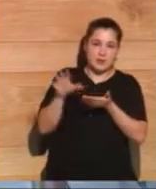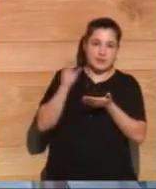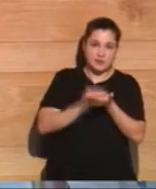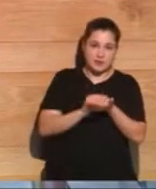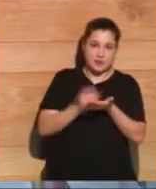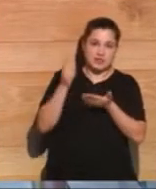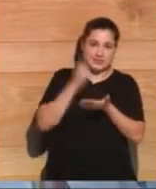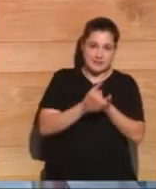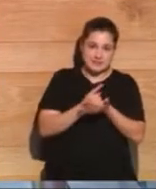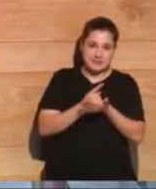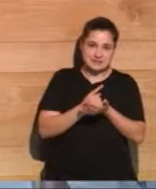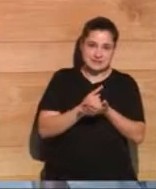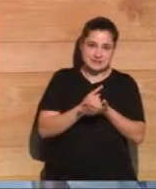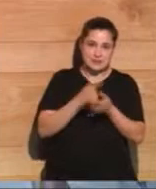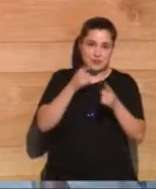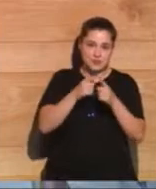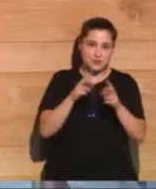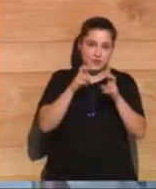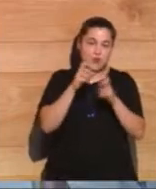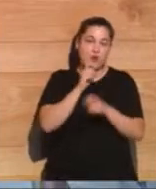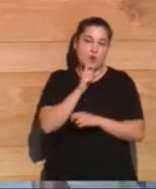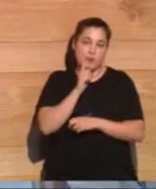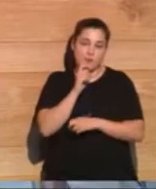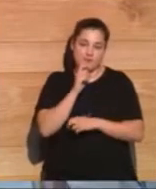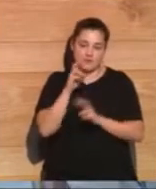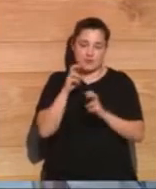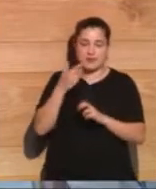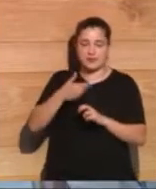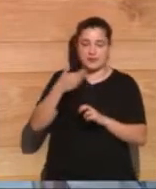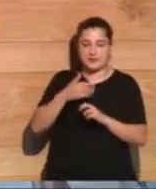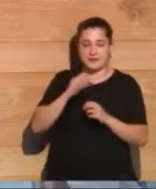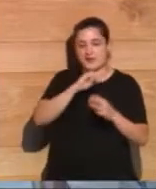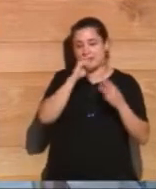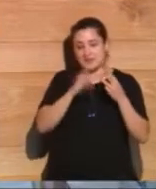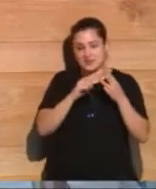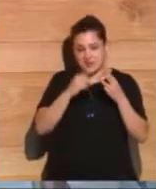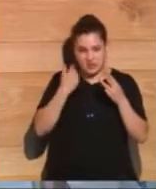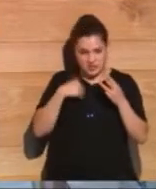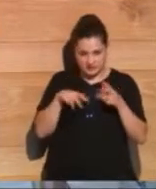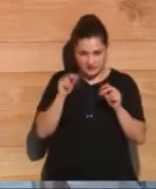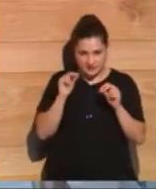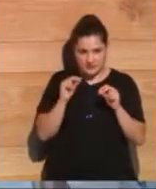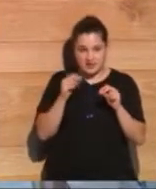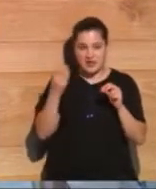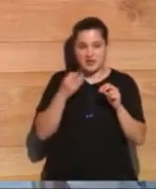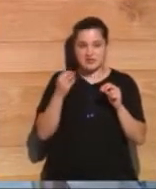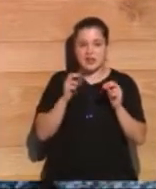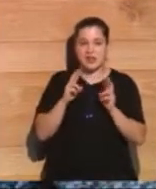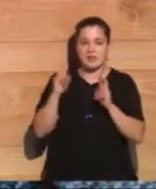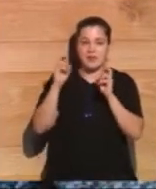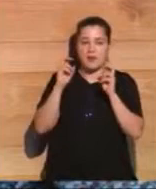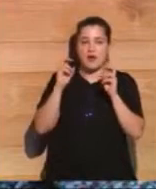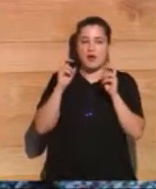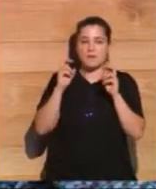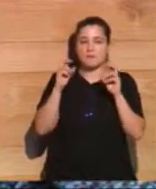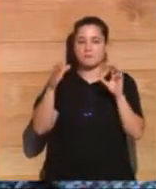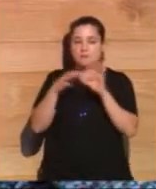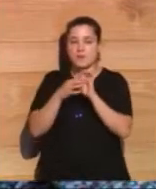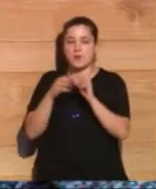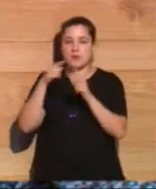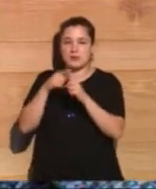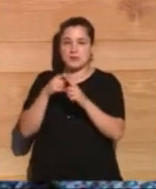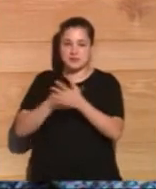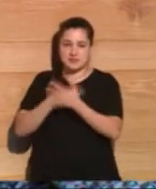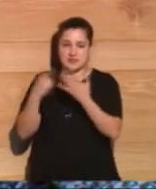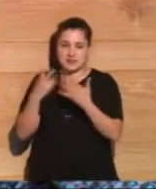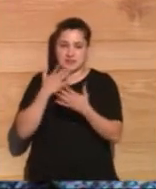nuevos, yo creo que este es otro tema importante. Y el tercer aspecto, y aquí acabo, es todo el tema que tiene que ver con el objetivo 17,